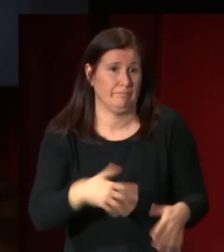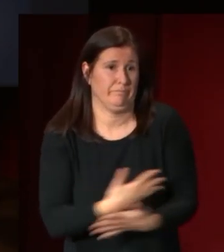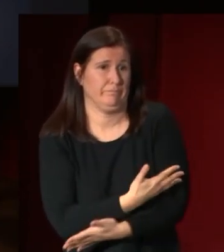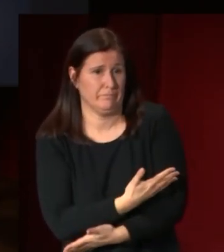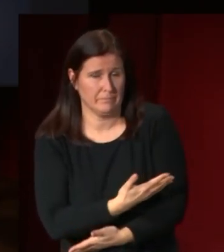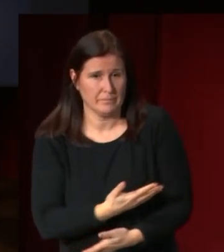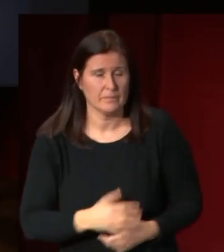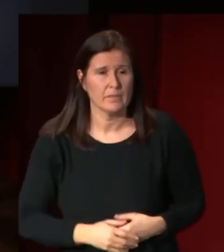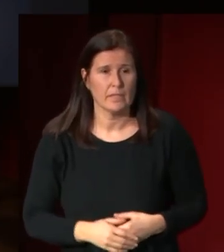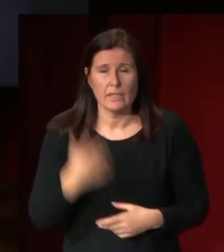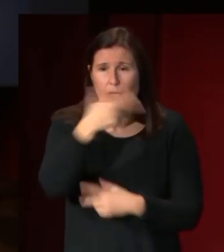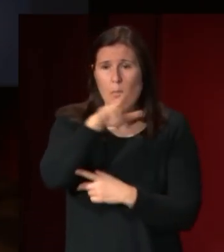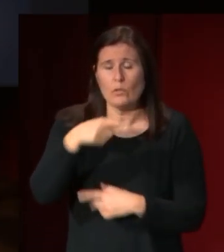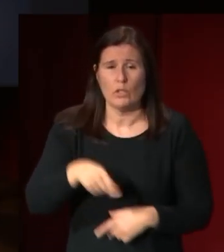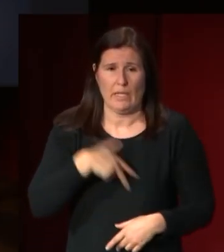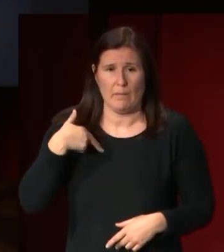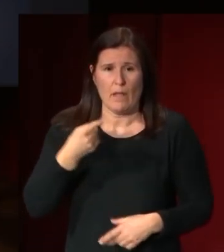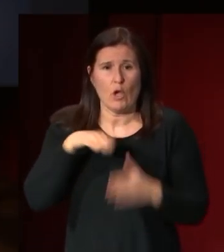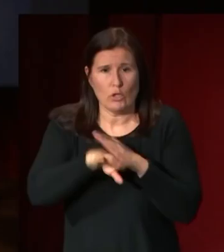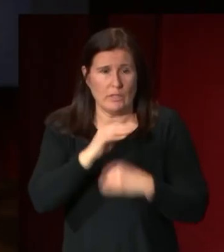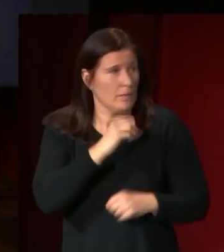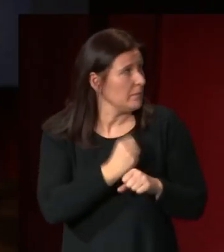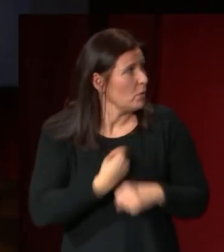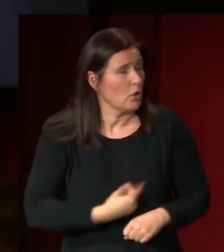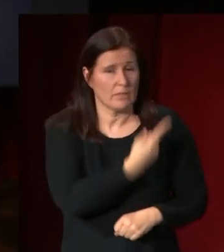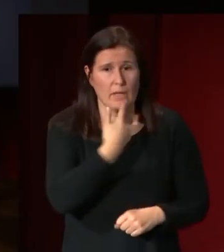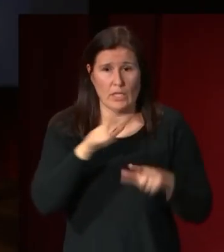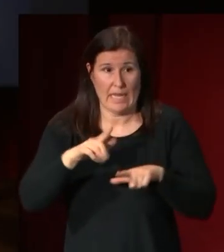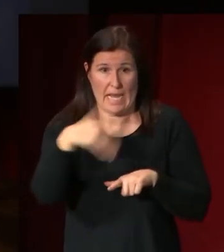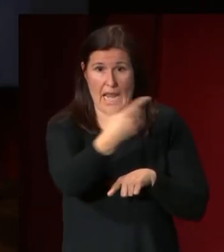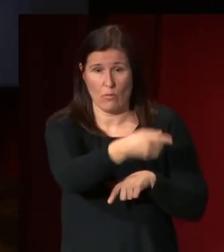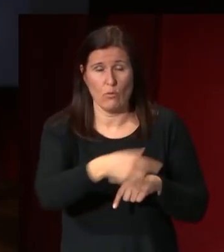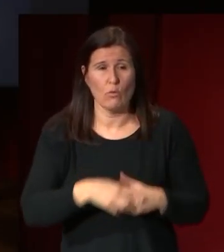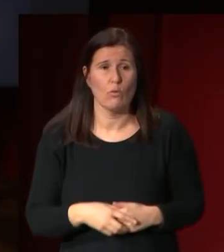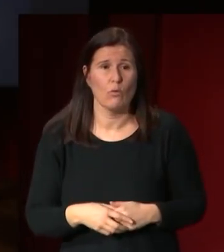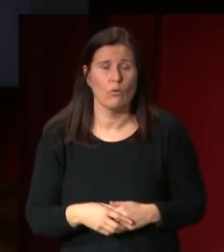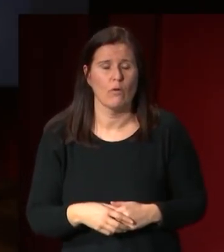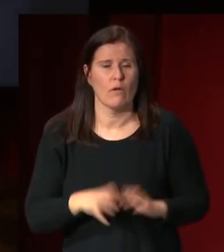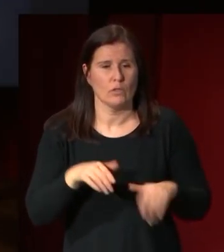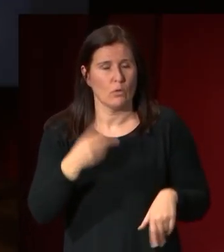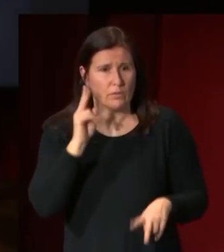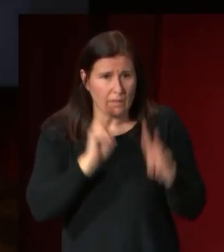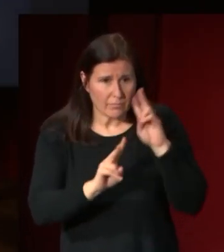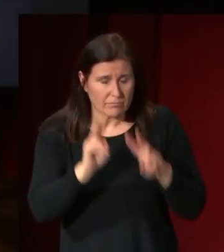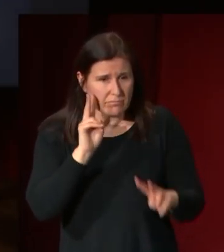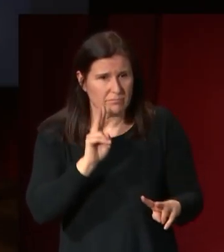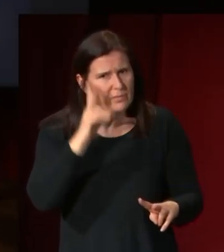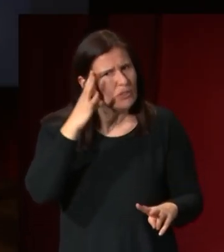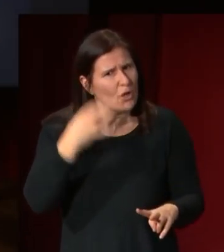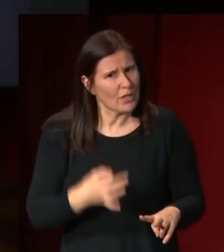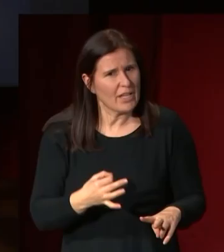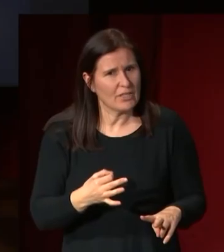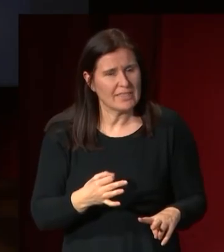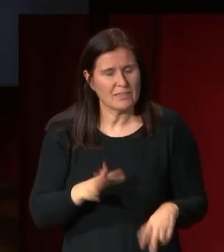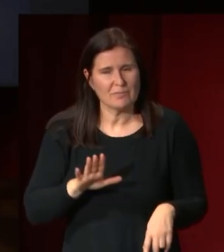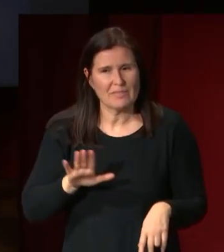el Museo del Prado conserva esta obra de su mano está expuesta en la sala de al lado y que de alguna manera yo cuando la miro creo que es también un guiño con la